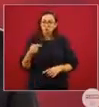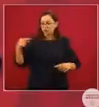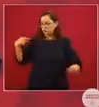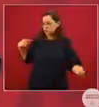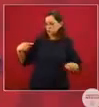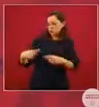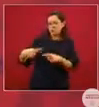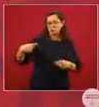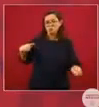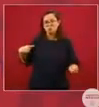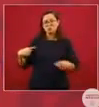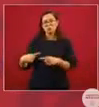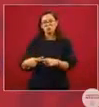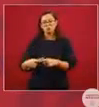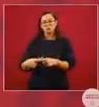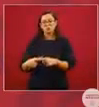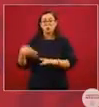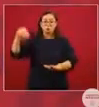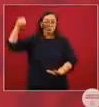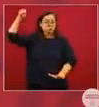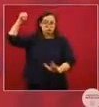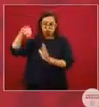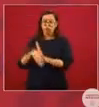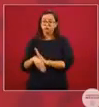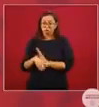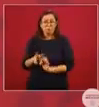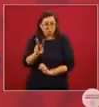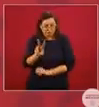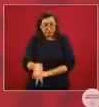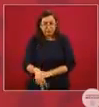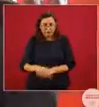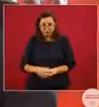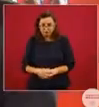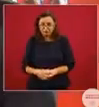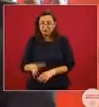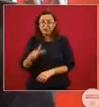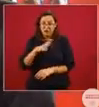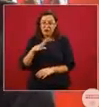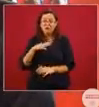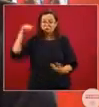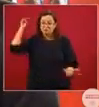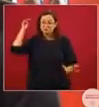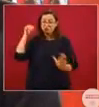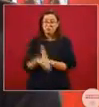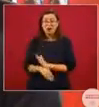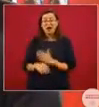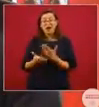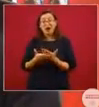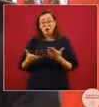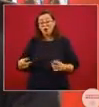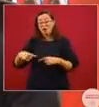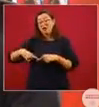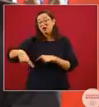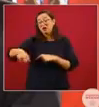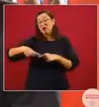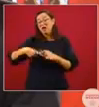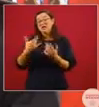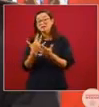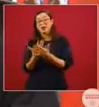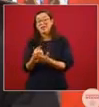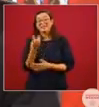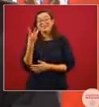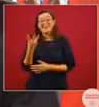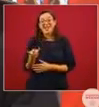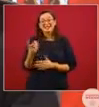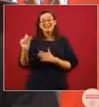están reflejando la caída. Vamos a tener que esperar tres meses, porque